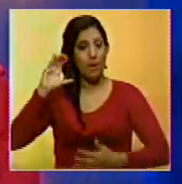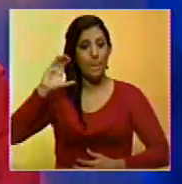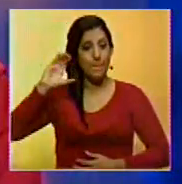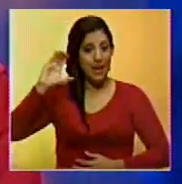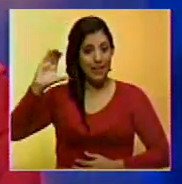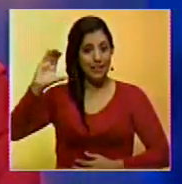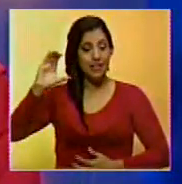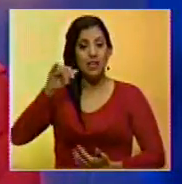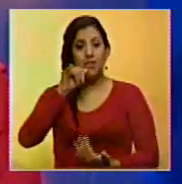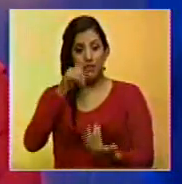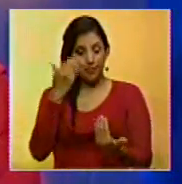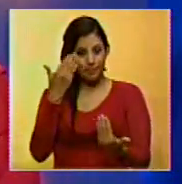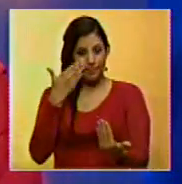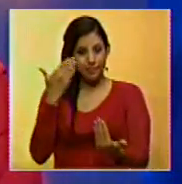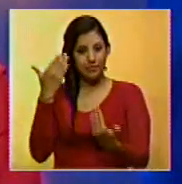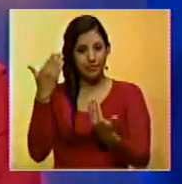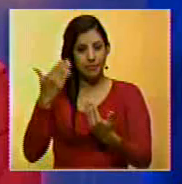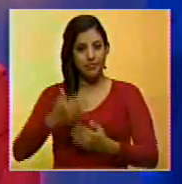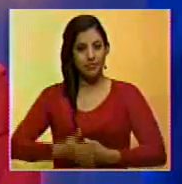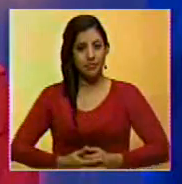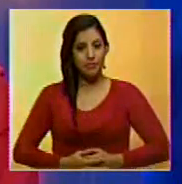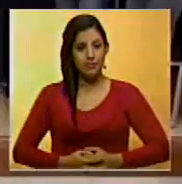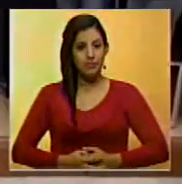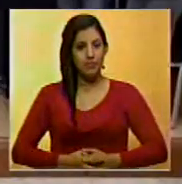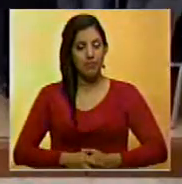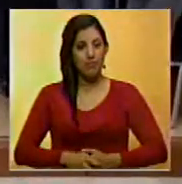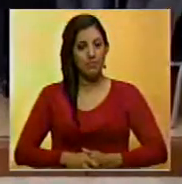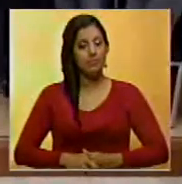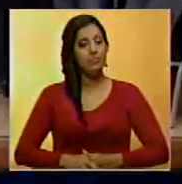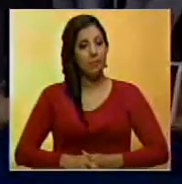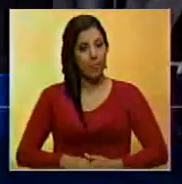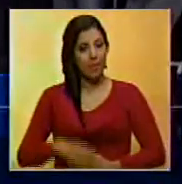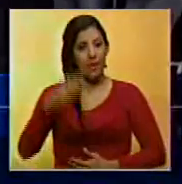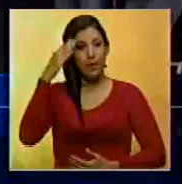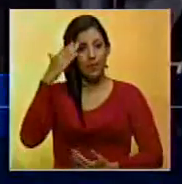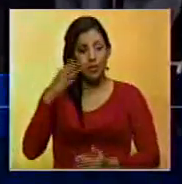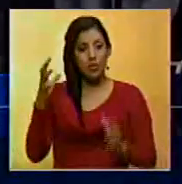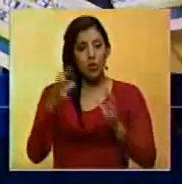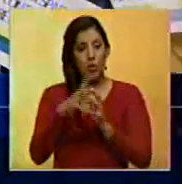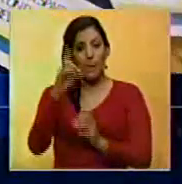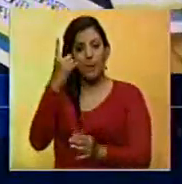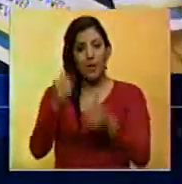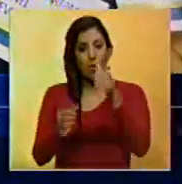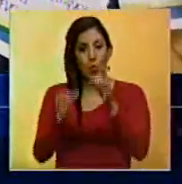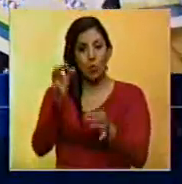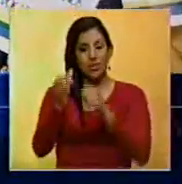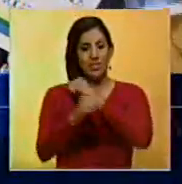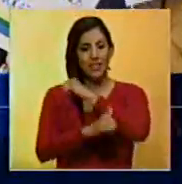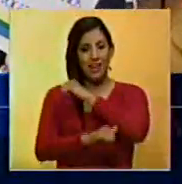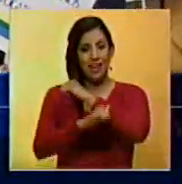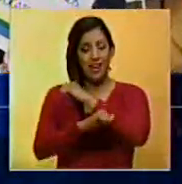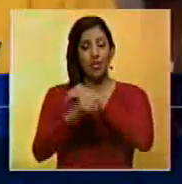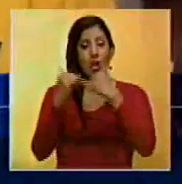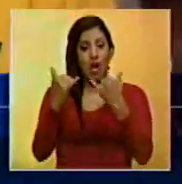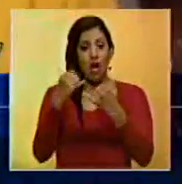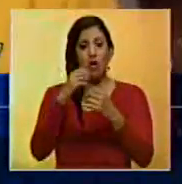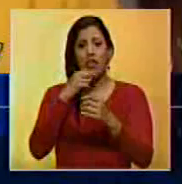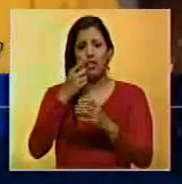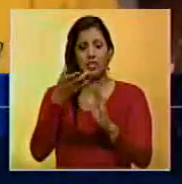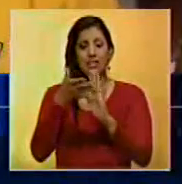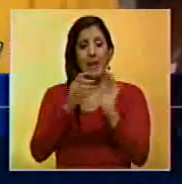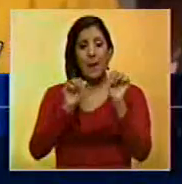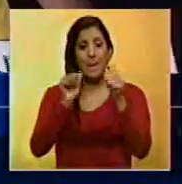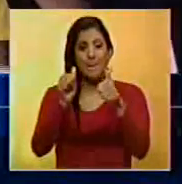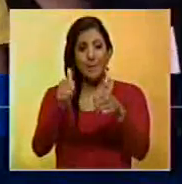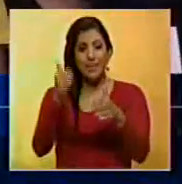país. María Marcano nos amplía la información. La militancia de Primero Justicia se dencanta por el revocatorio a partir